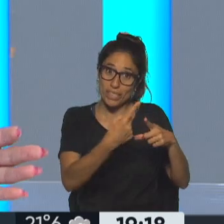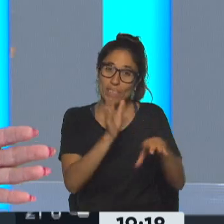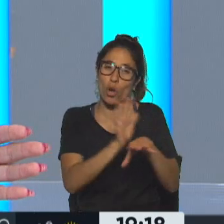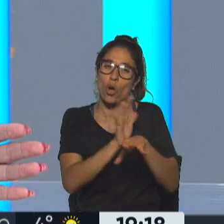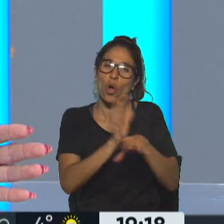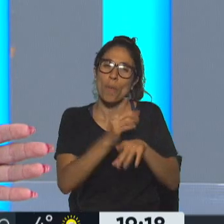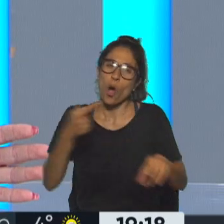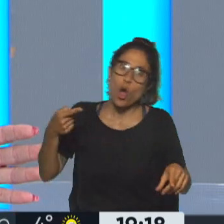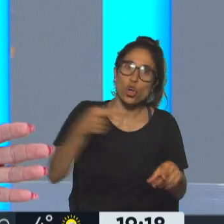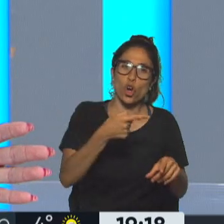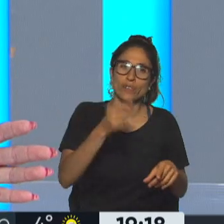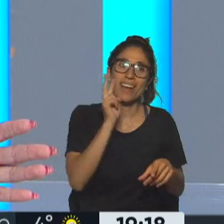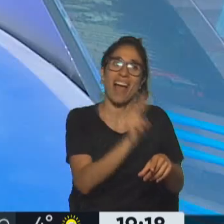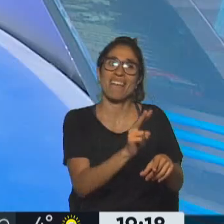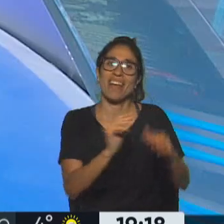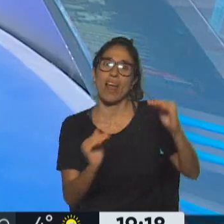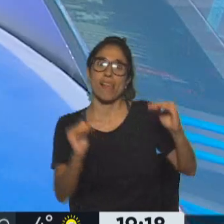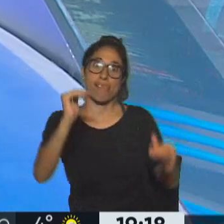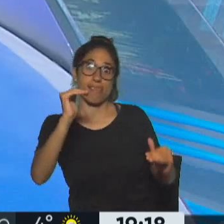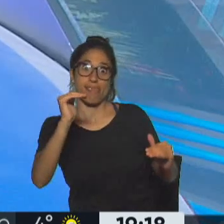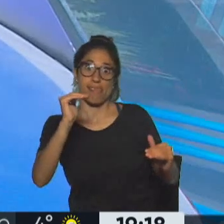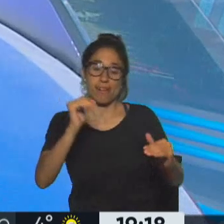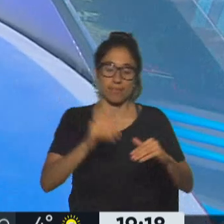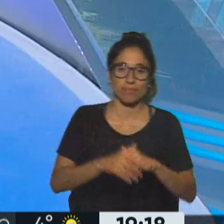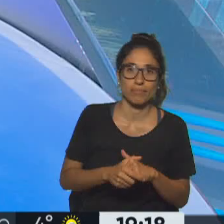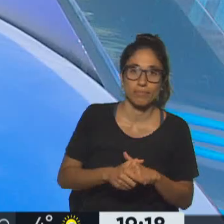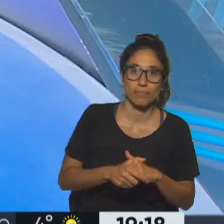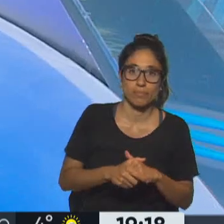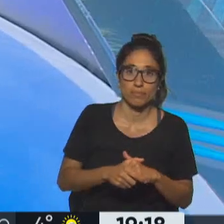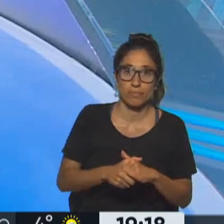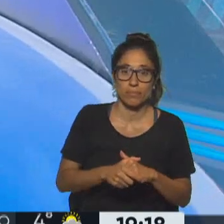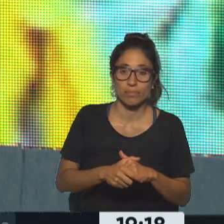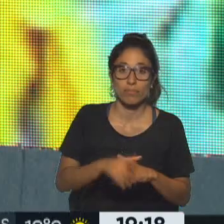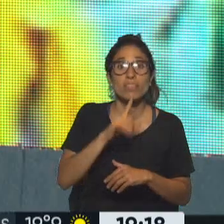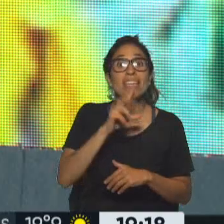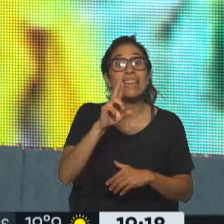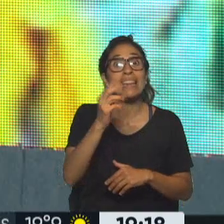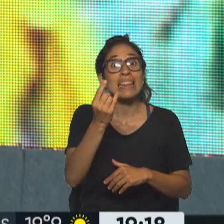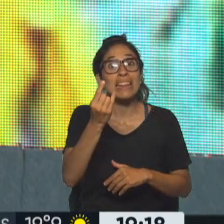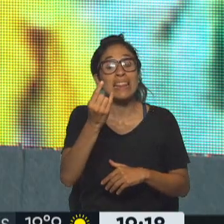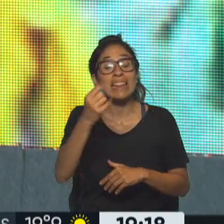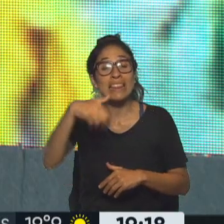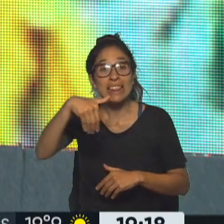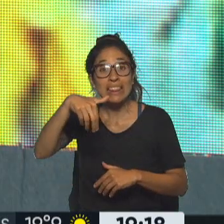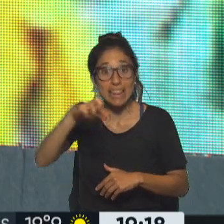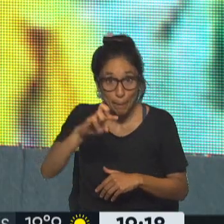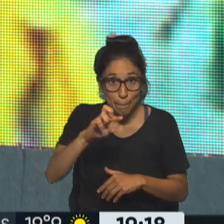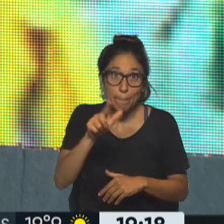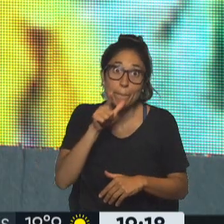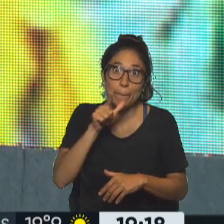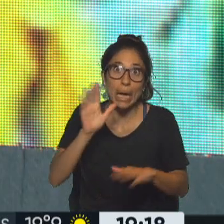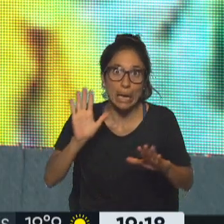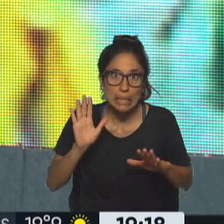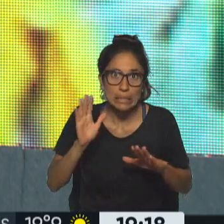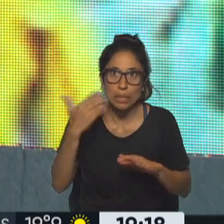Donald Trump tiene la posibilidad de volver a gobernar pese a la toma del Capitolio son derechas que no solamente intentan lo que